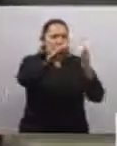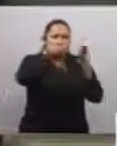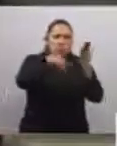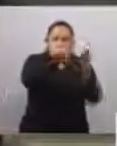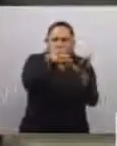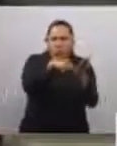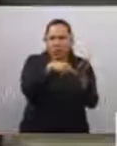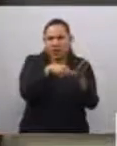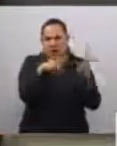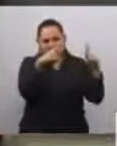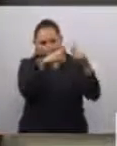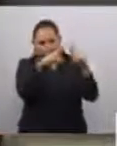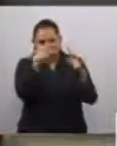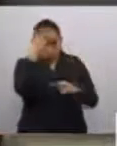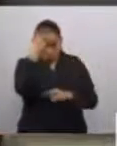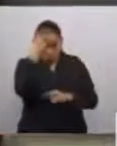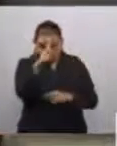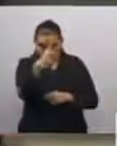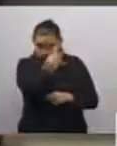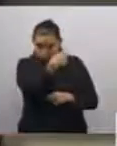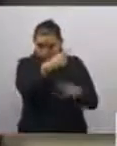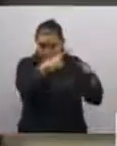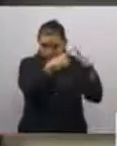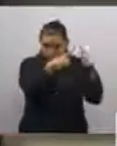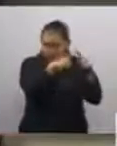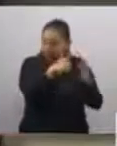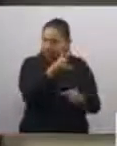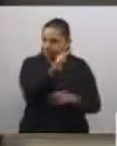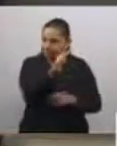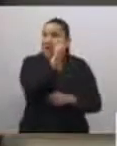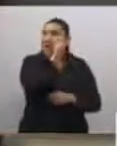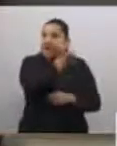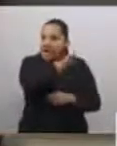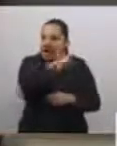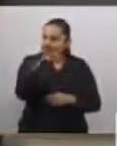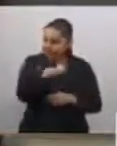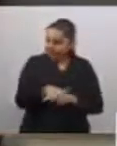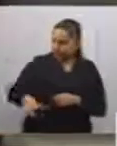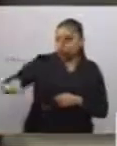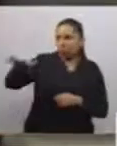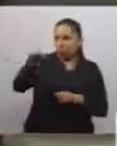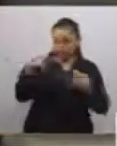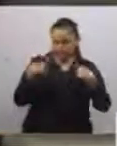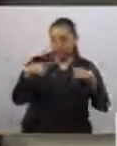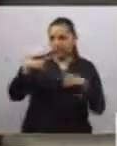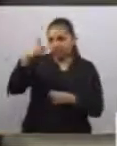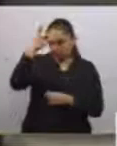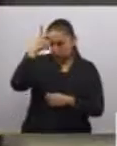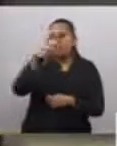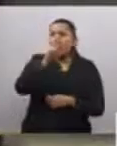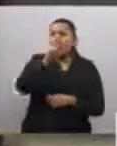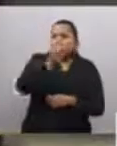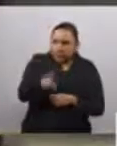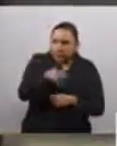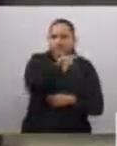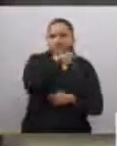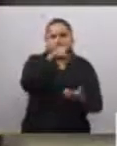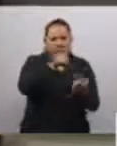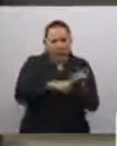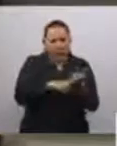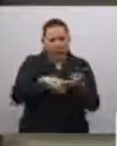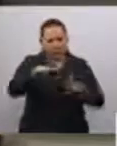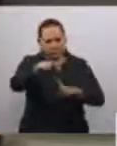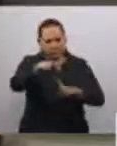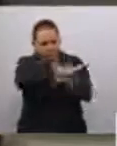del trabajo de los eclesiásticos, por lo que procedía la nacionalización por parte del Estado como representante